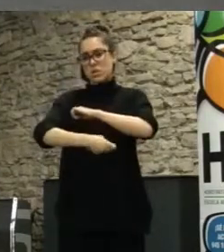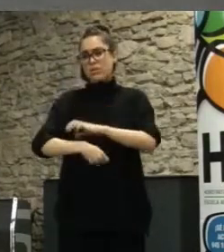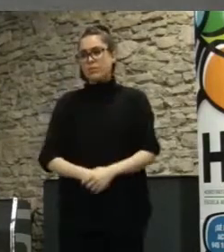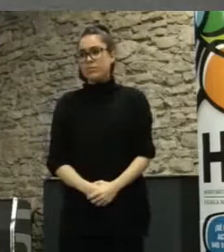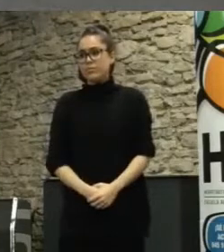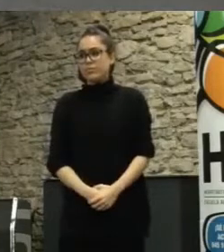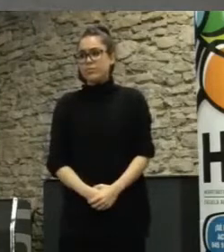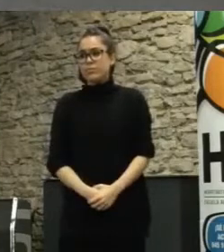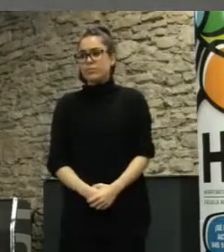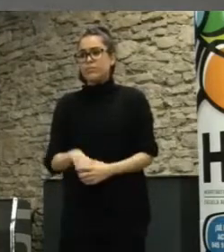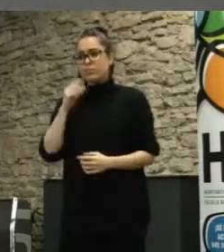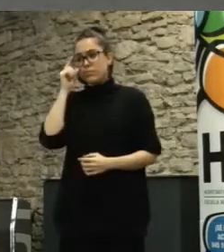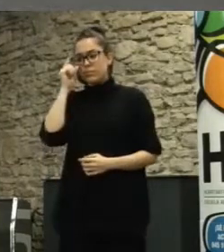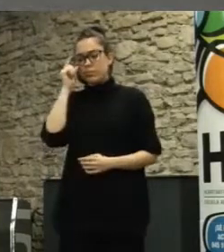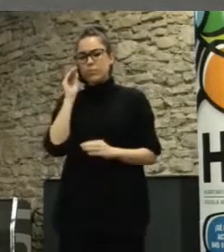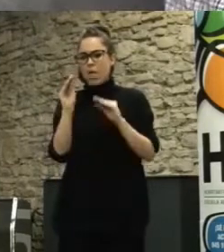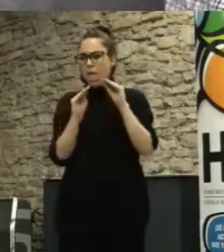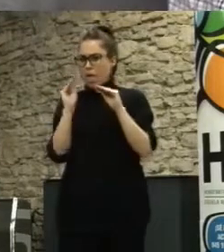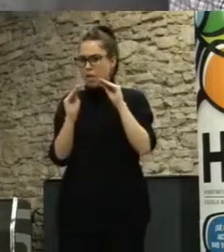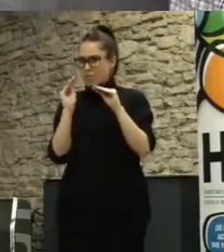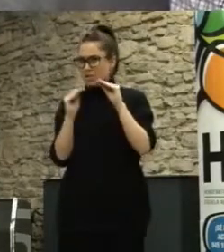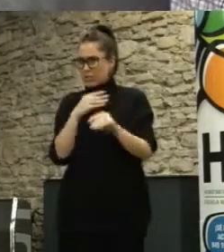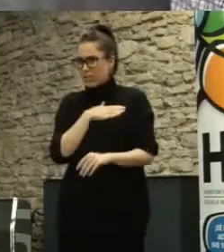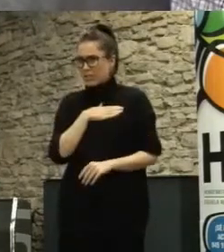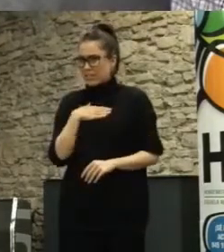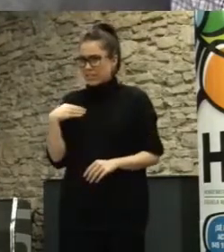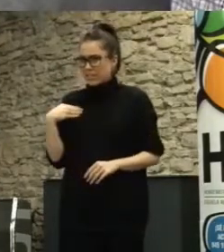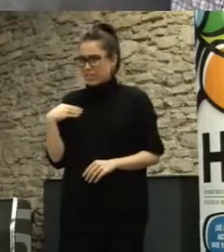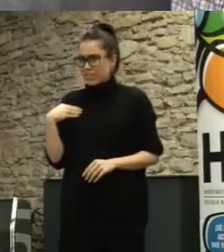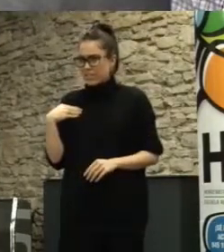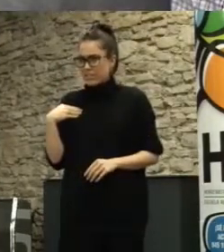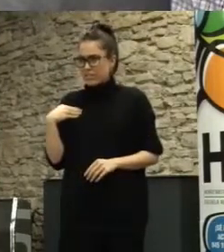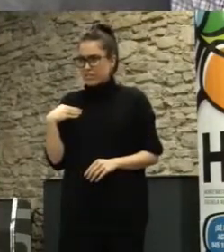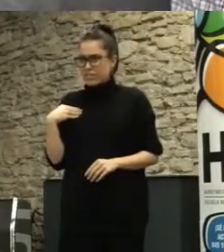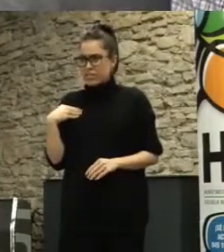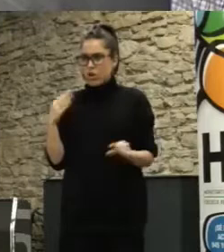preguntar si podrías matizar un poco más esa distinción que hace eso